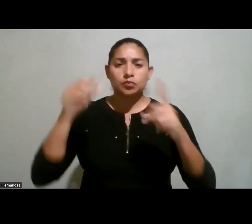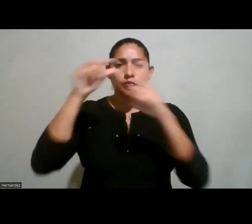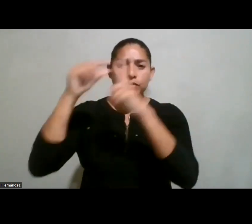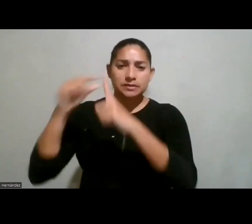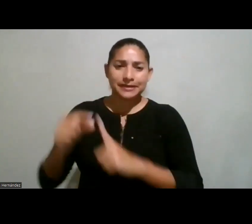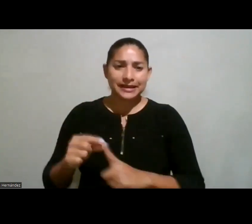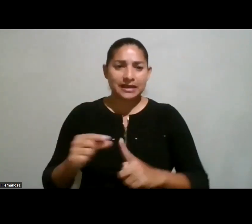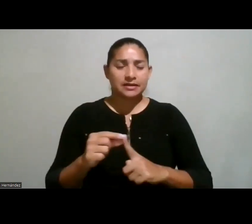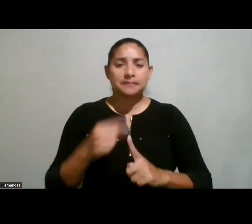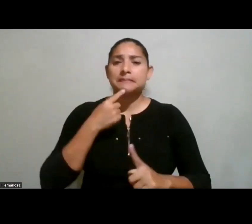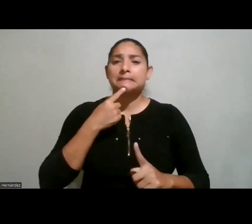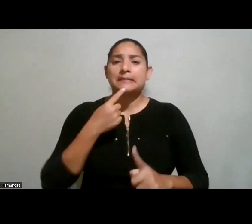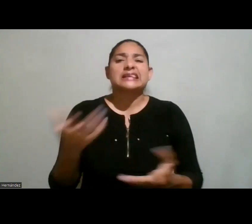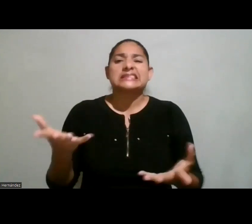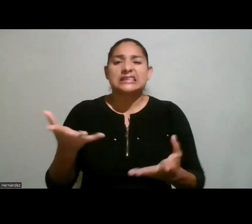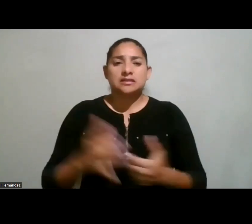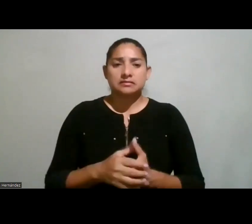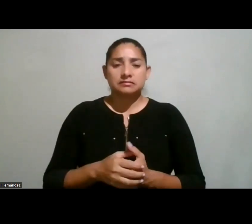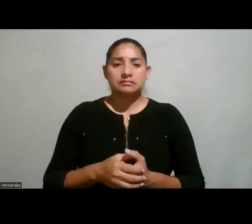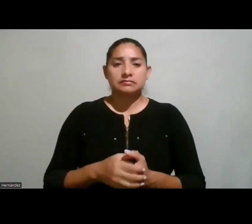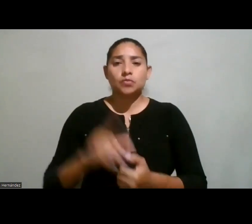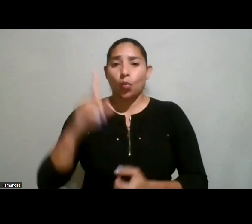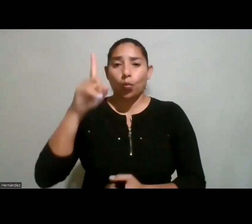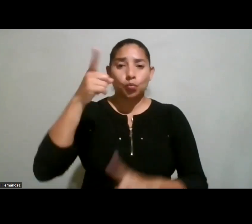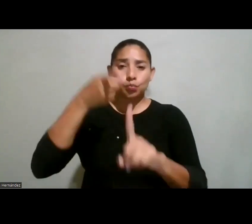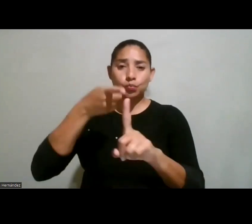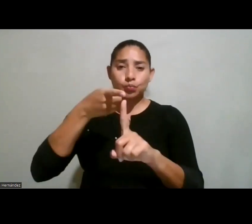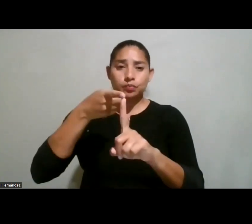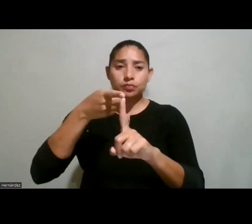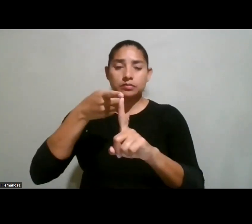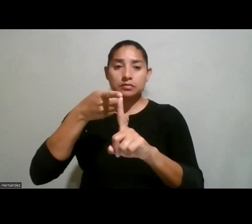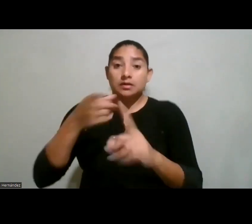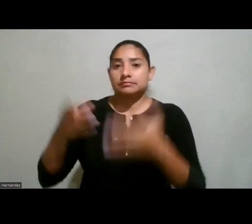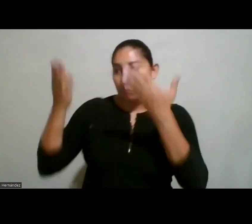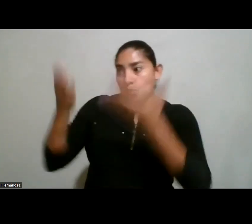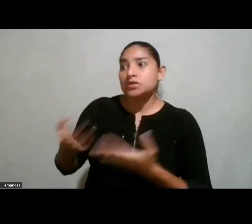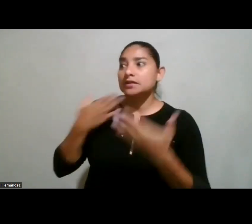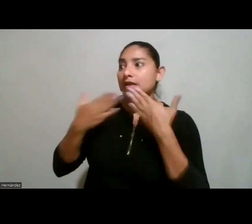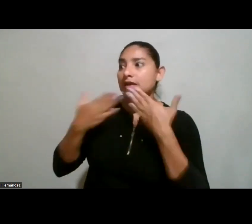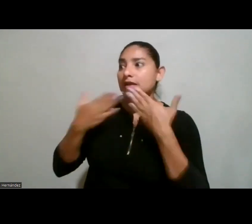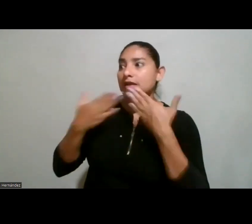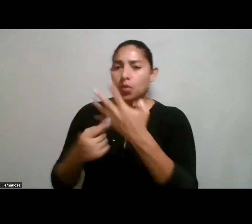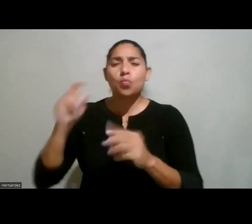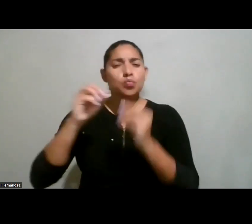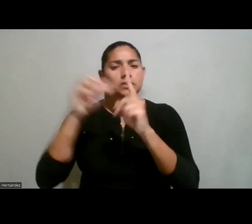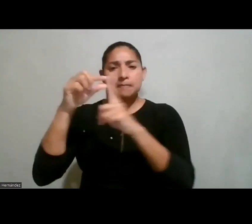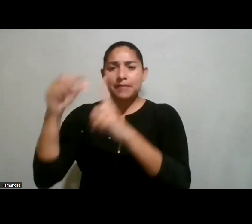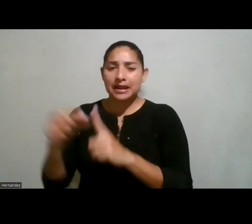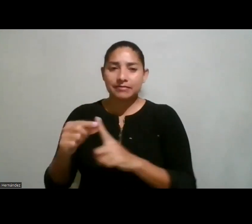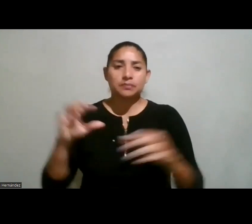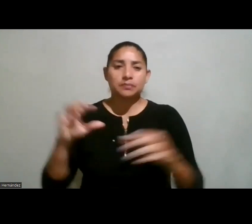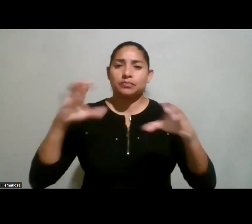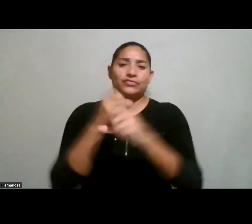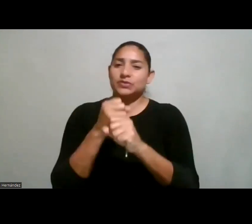para decir, digamoslo así, agradezco mucho la presentación, pero decía yo, muchas palabras para decir algo, les puedo